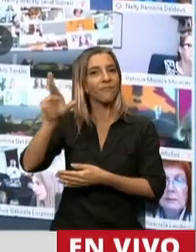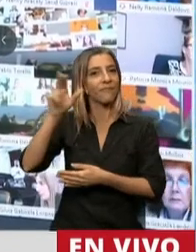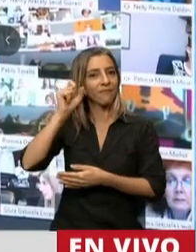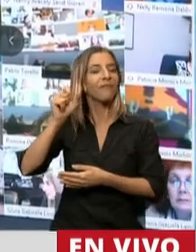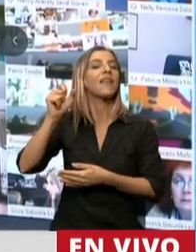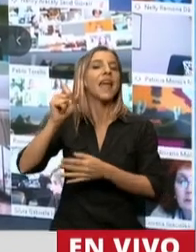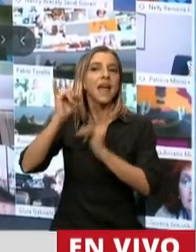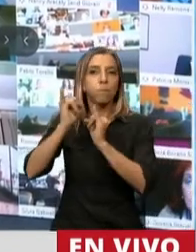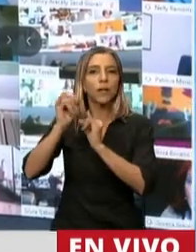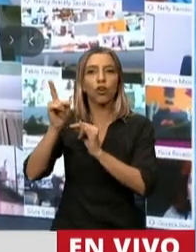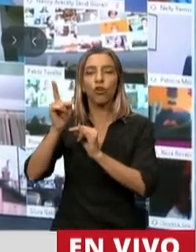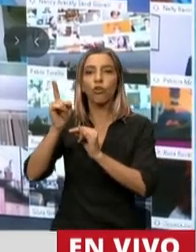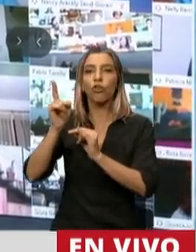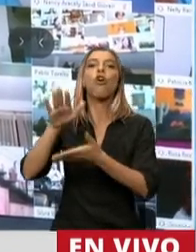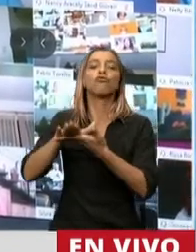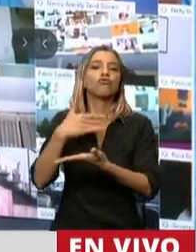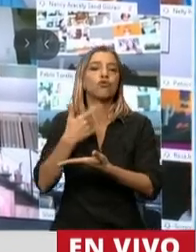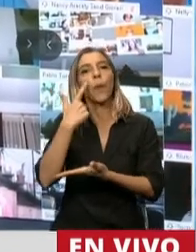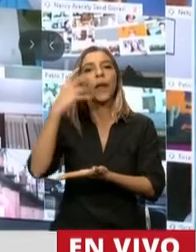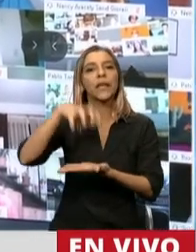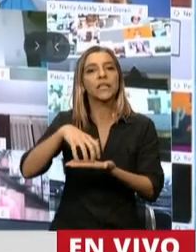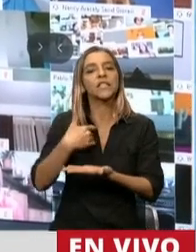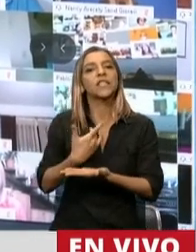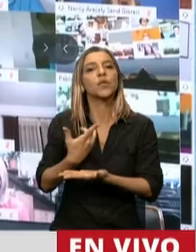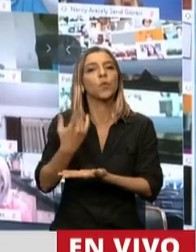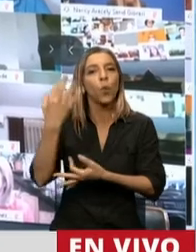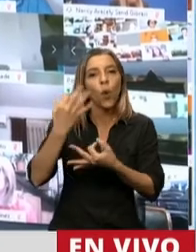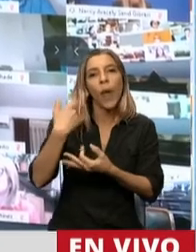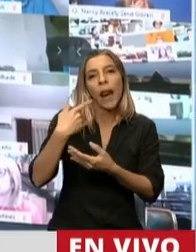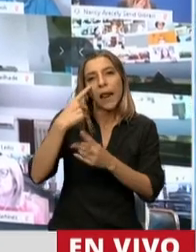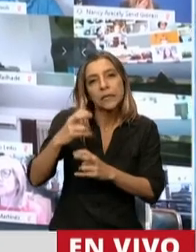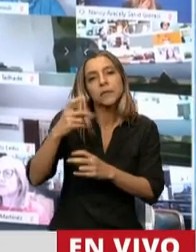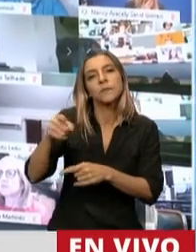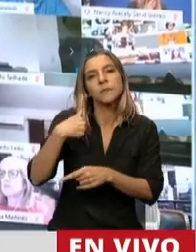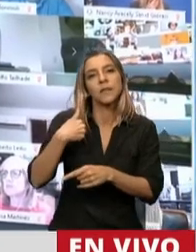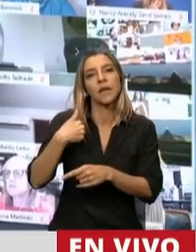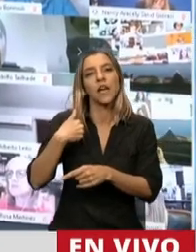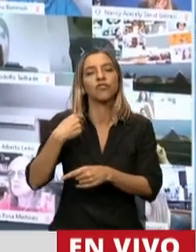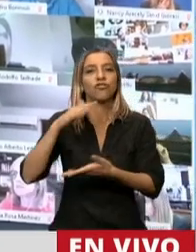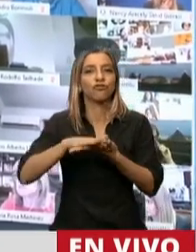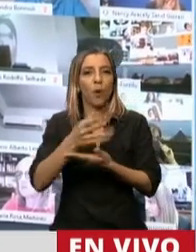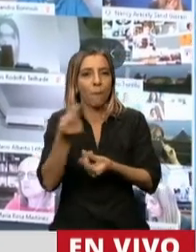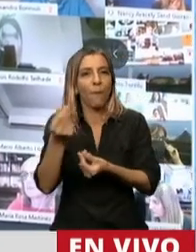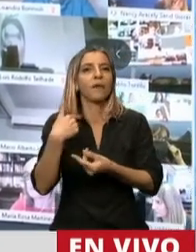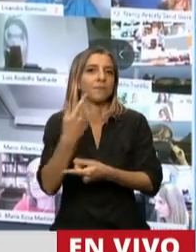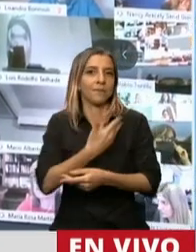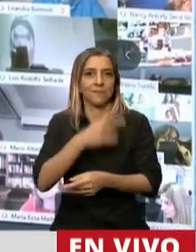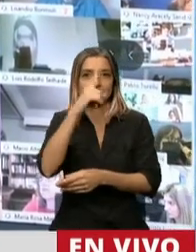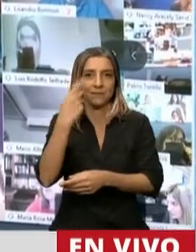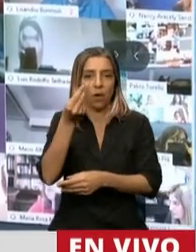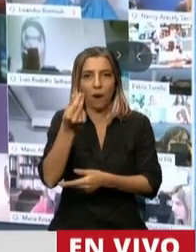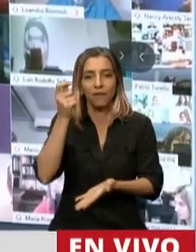Senado del Instituto Argentino de Análisis Pistales, que dice que por cada dólar que pone el Estado se recuperan